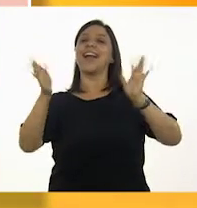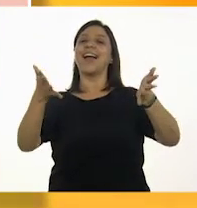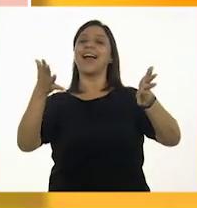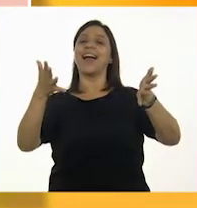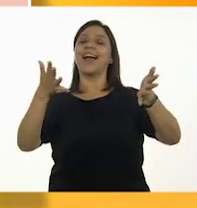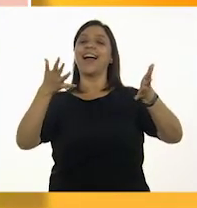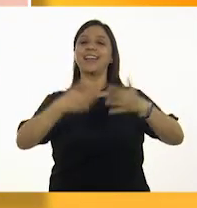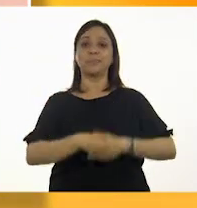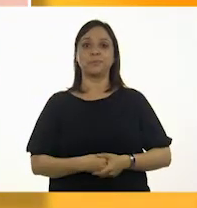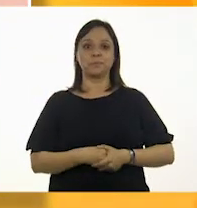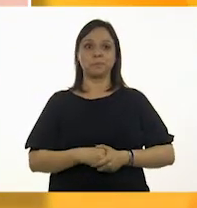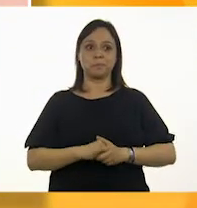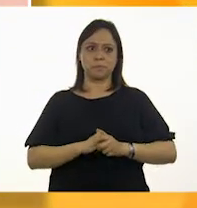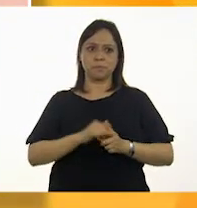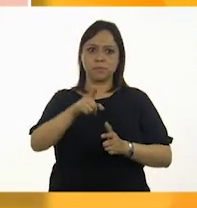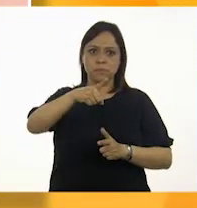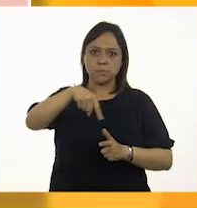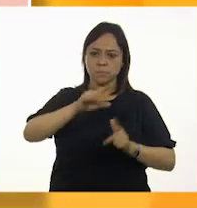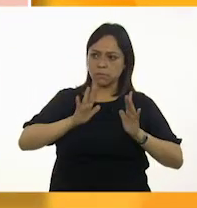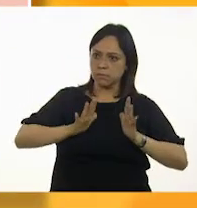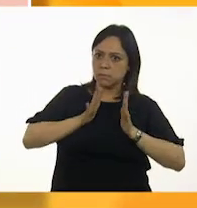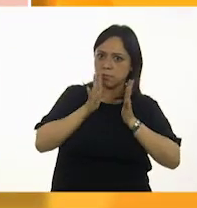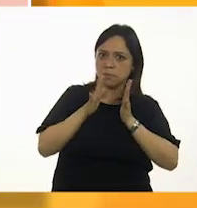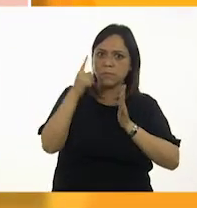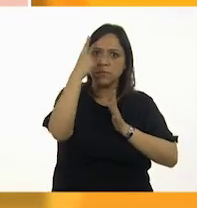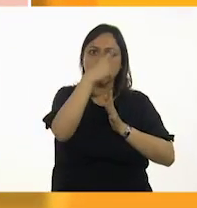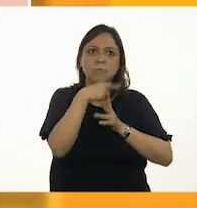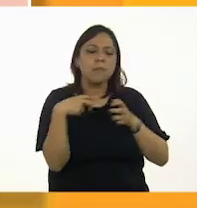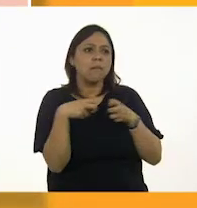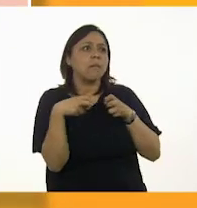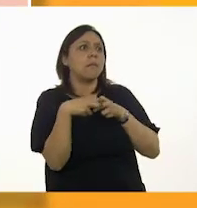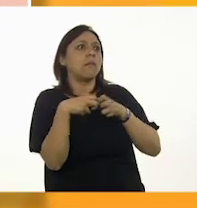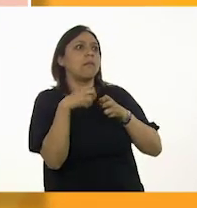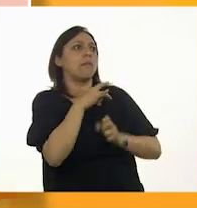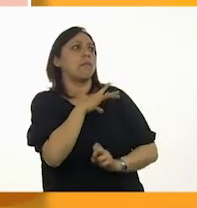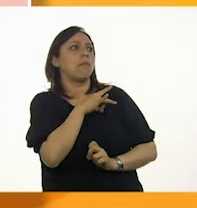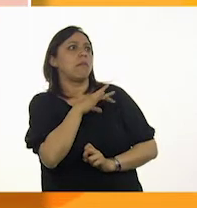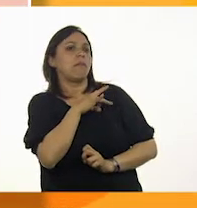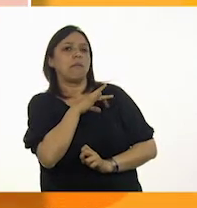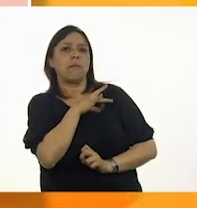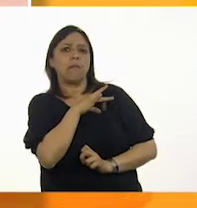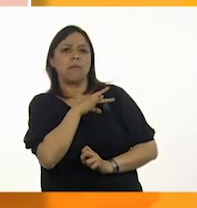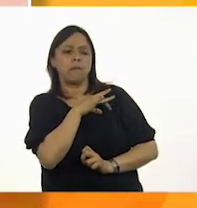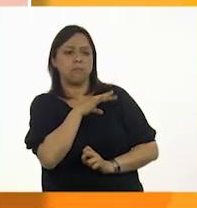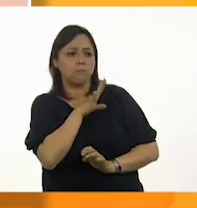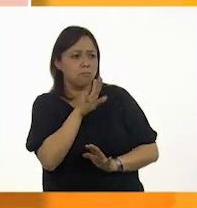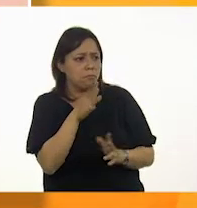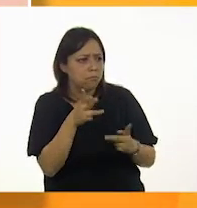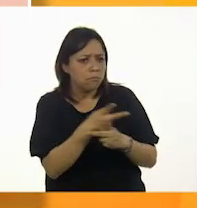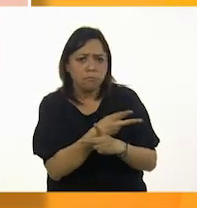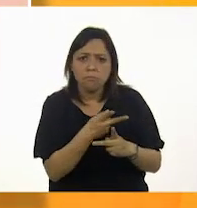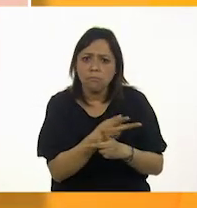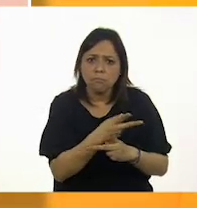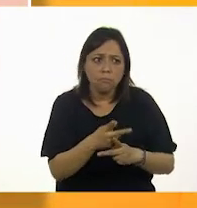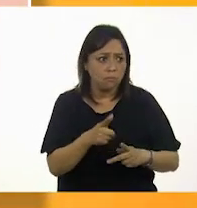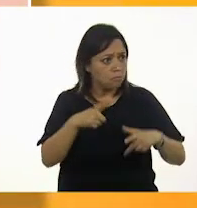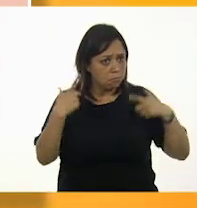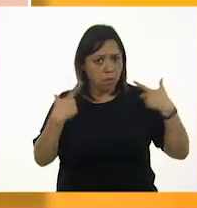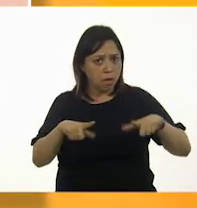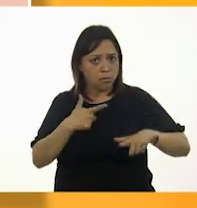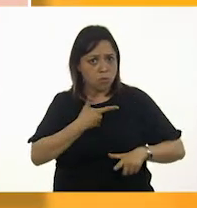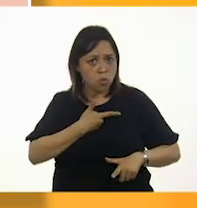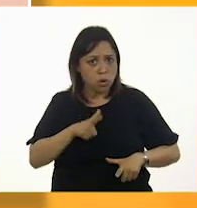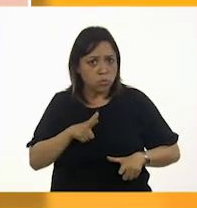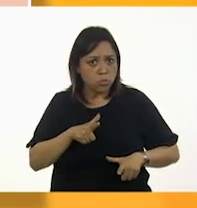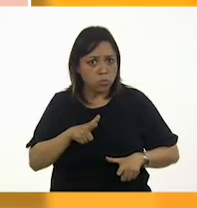Hugo se sorprende al ver las caras de terror de sus invitados. ¿Qué pasa? ¿No les gusta el pastel de